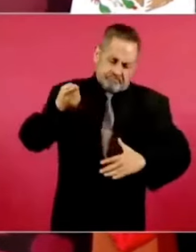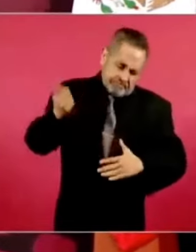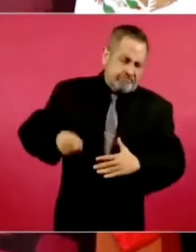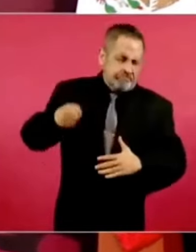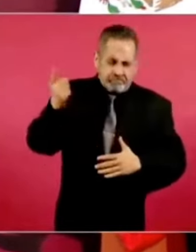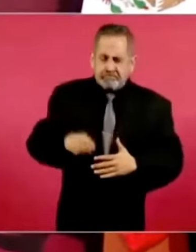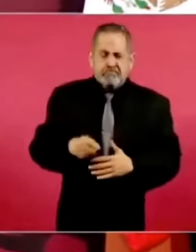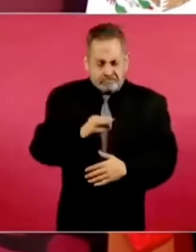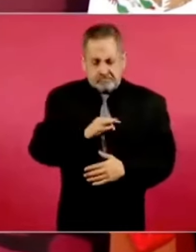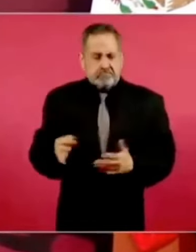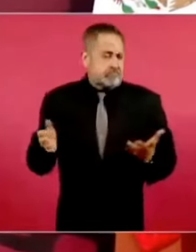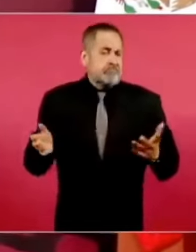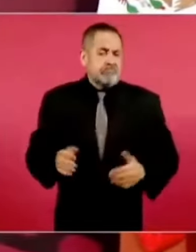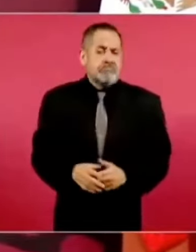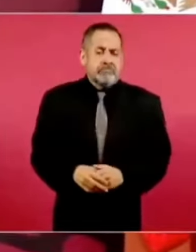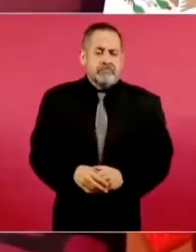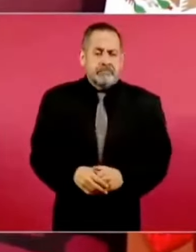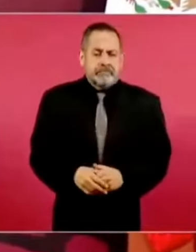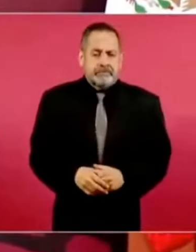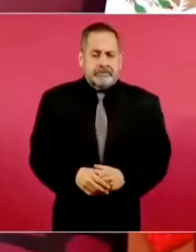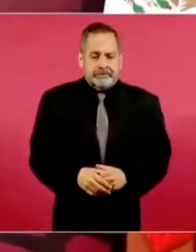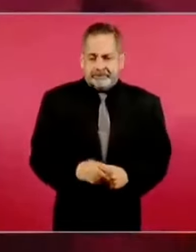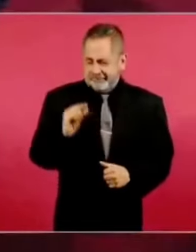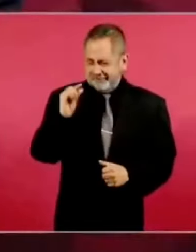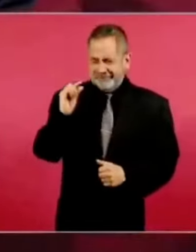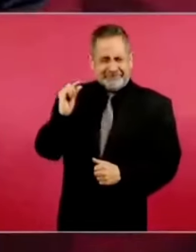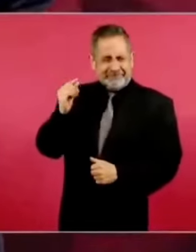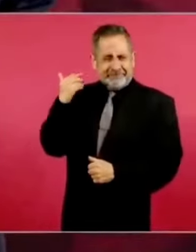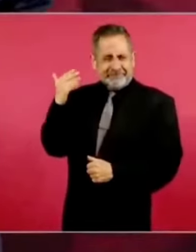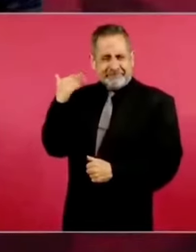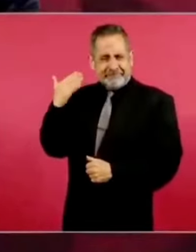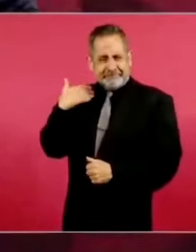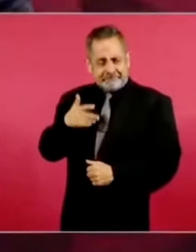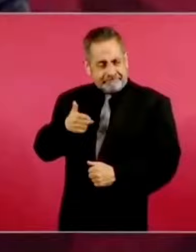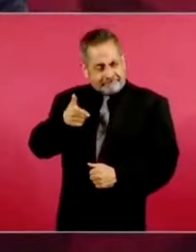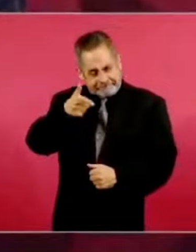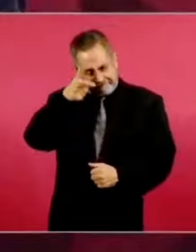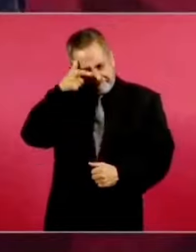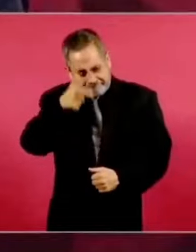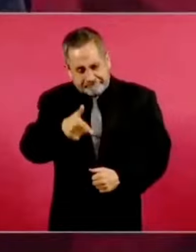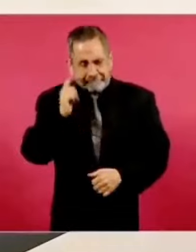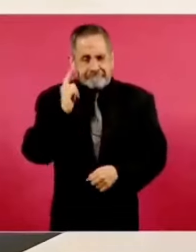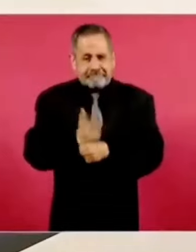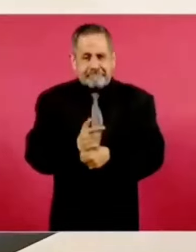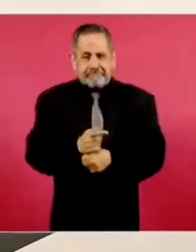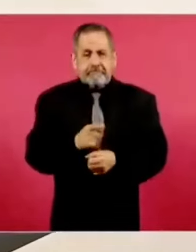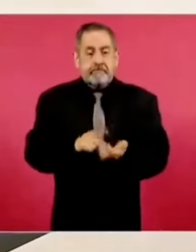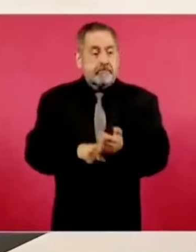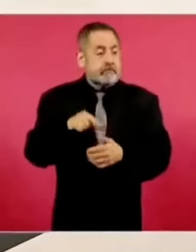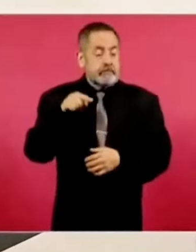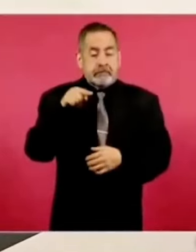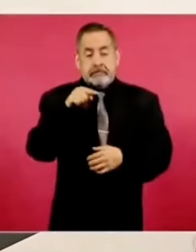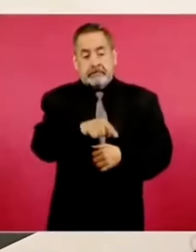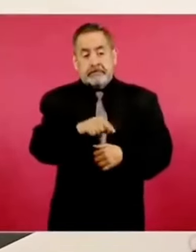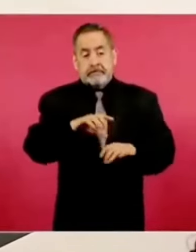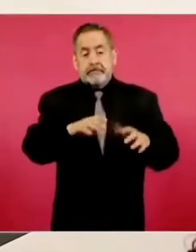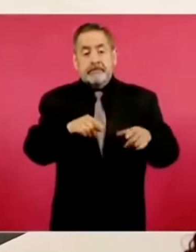Hace relativamente poco se descubrió que en la Cámara de Diputados,